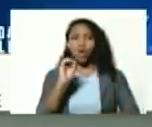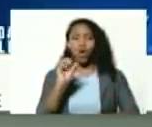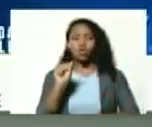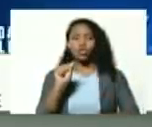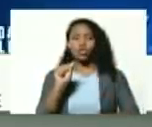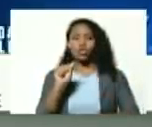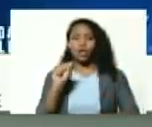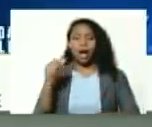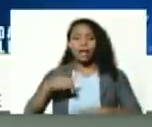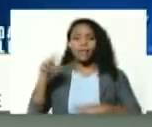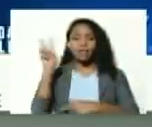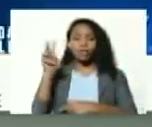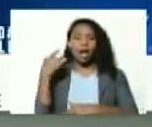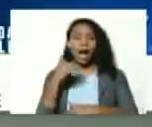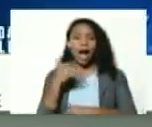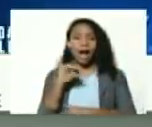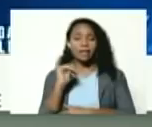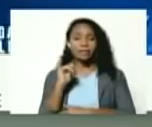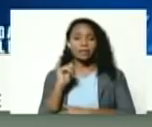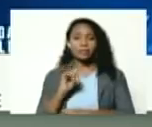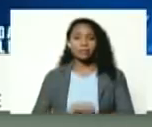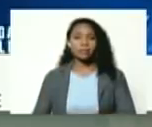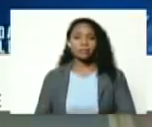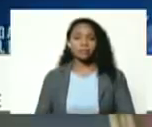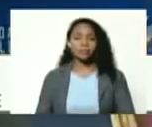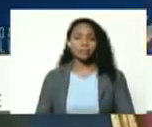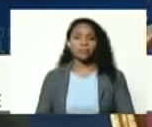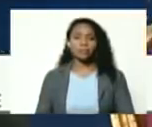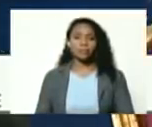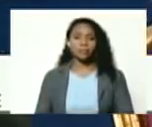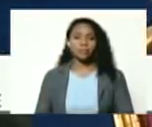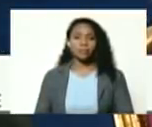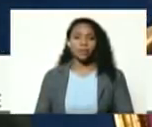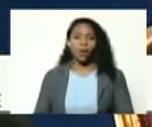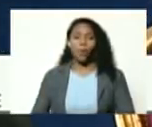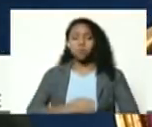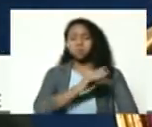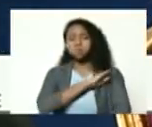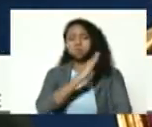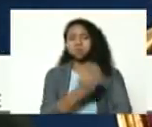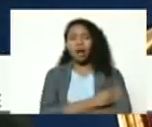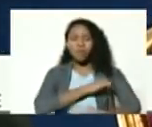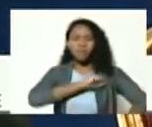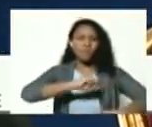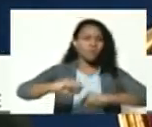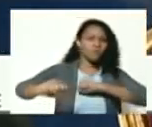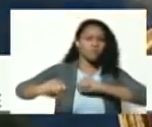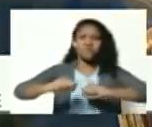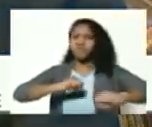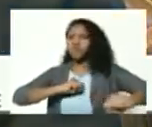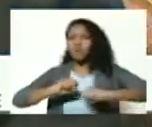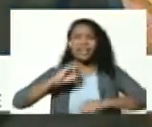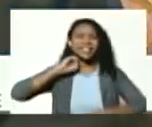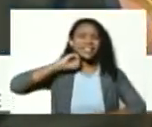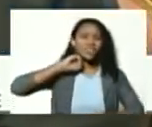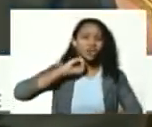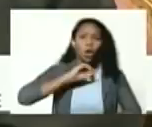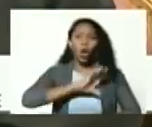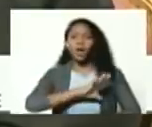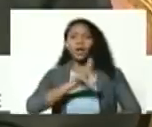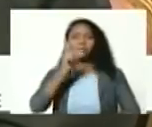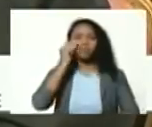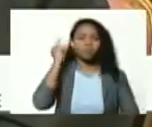Venezuela tiene hoy por hoy un poderoso movimiento de historiadores de